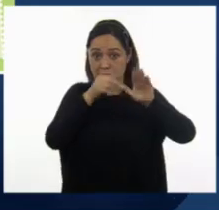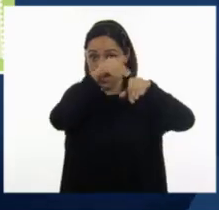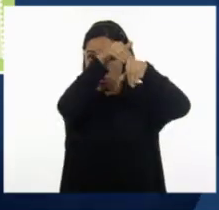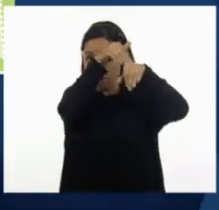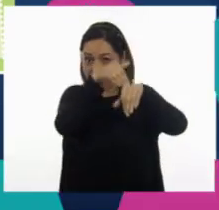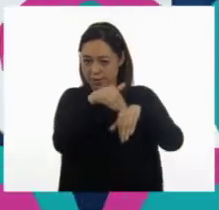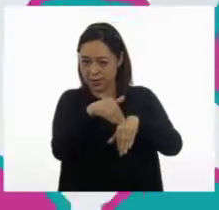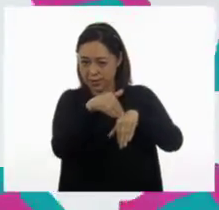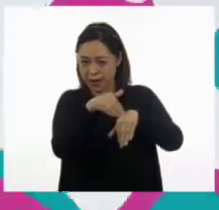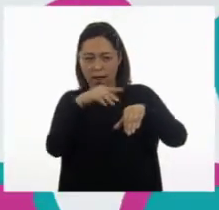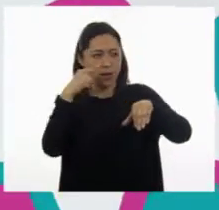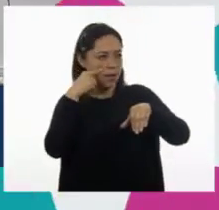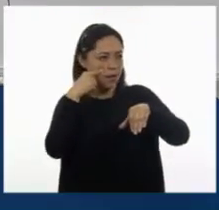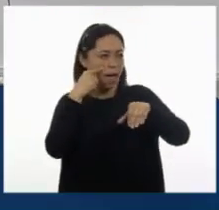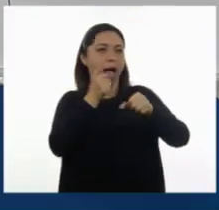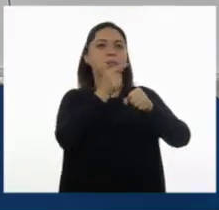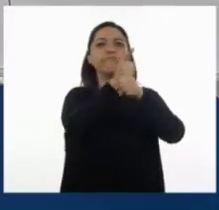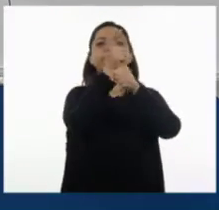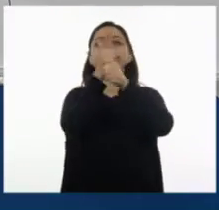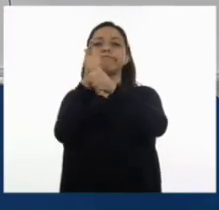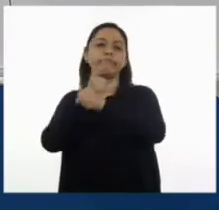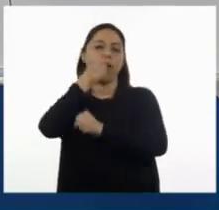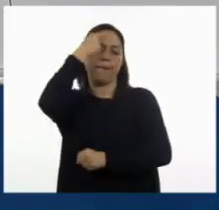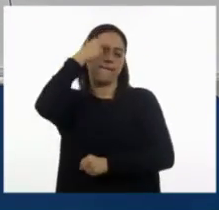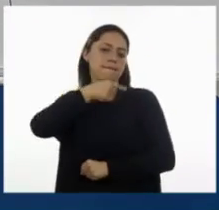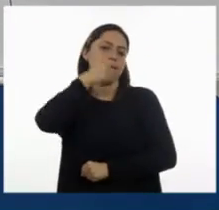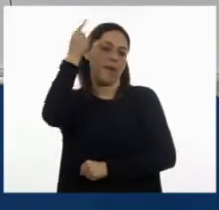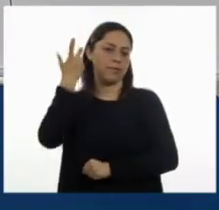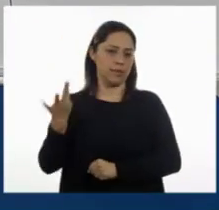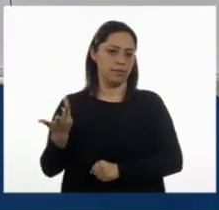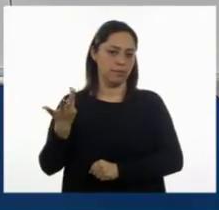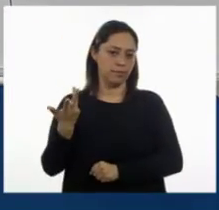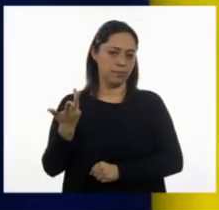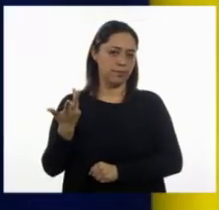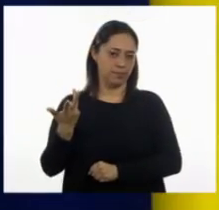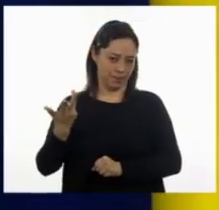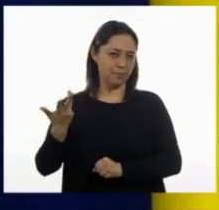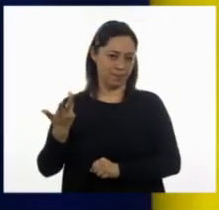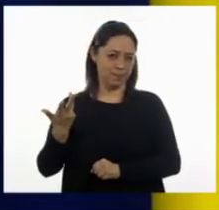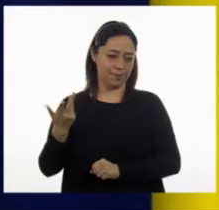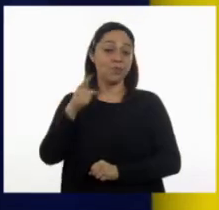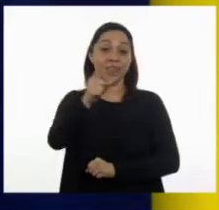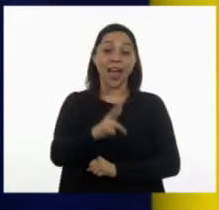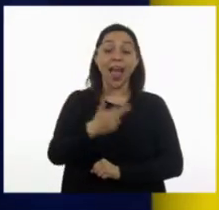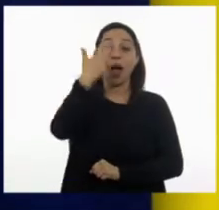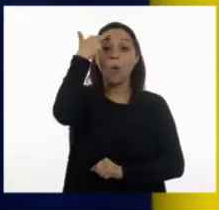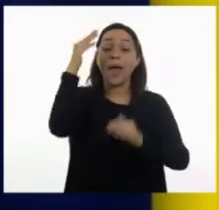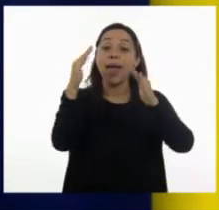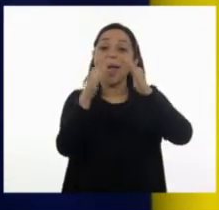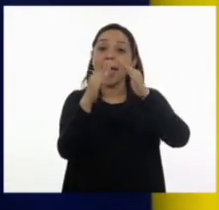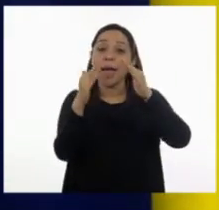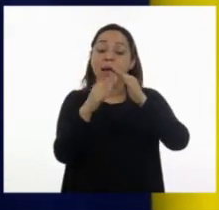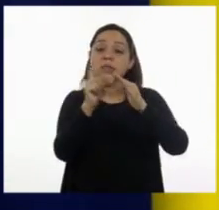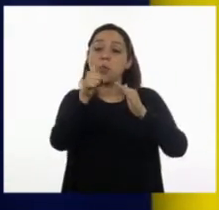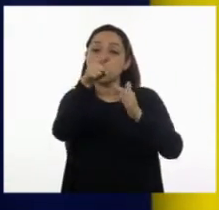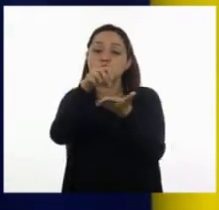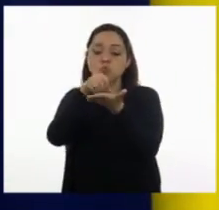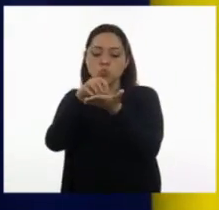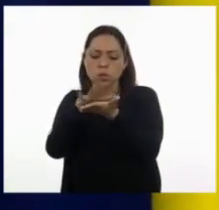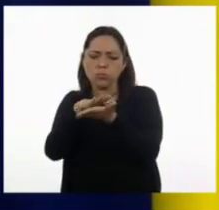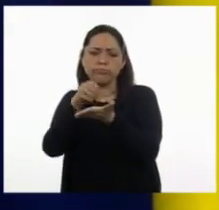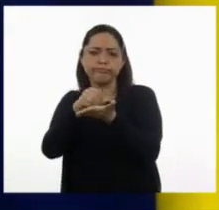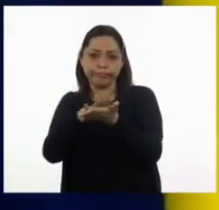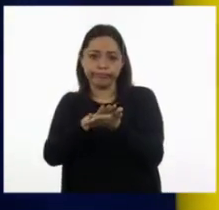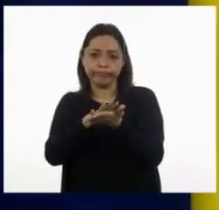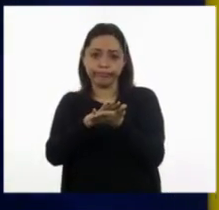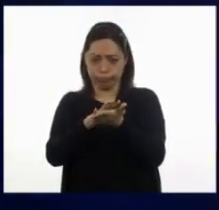encontrar los asientos de cada uno de ellos. Muy bien. Recuerden en casa al momento de estar haciendo las anotaciones en